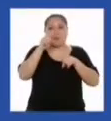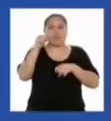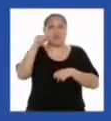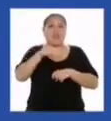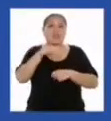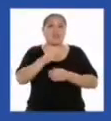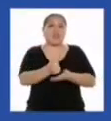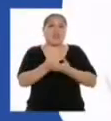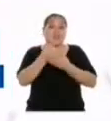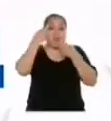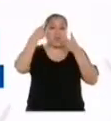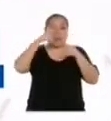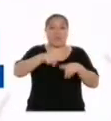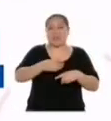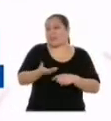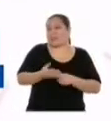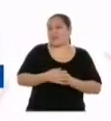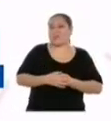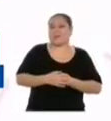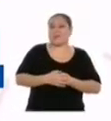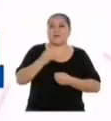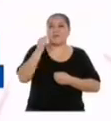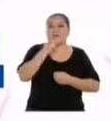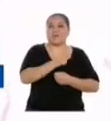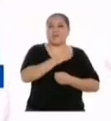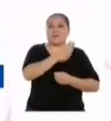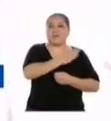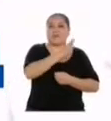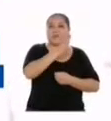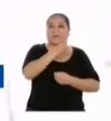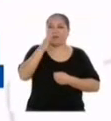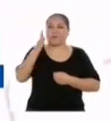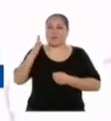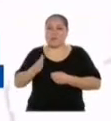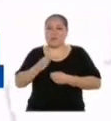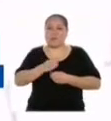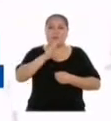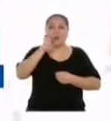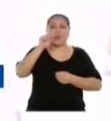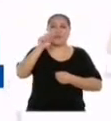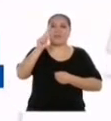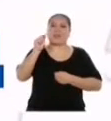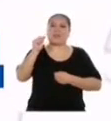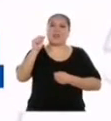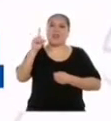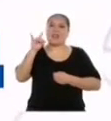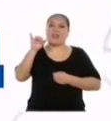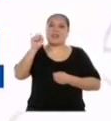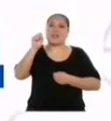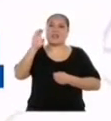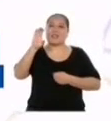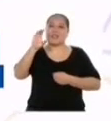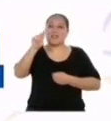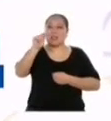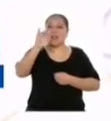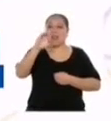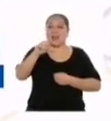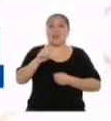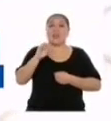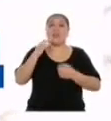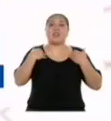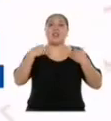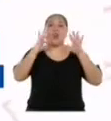decisiones. Este es el ciclo de procesamiento estadístico que estamos siguiendo y tiene ocho pasos. Primero se